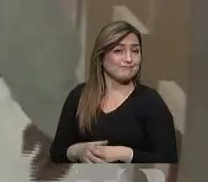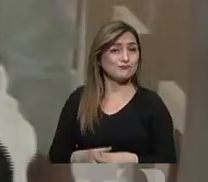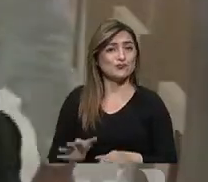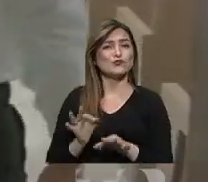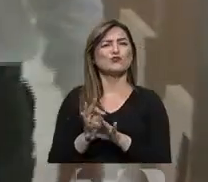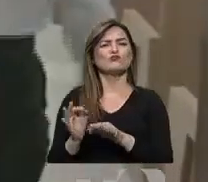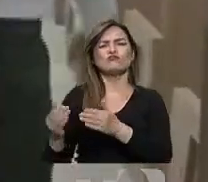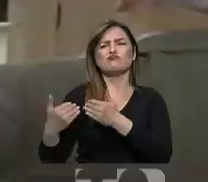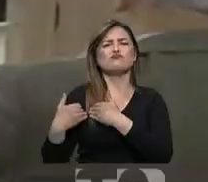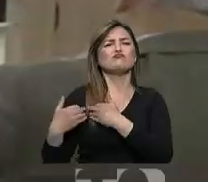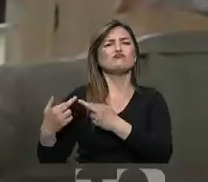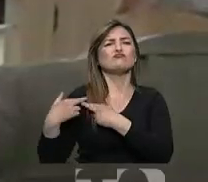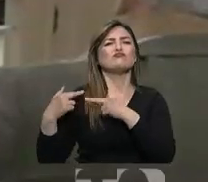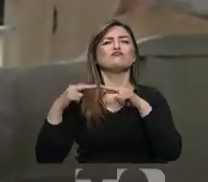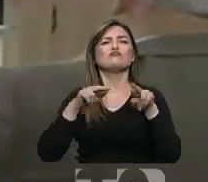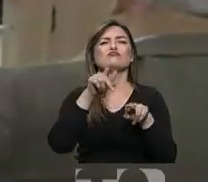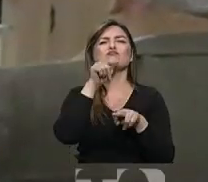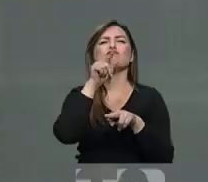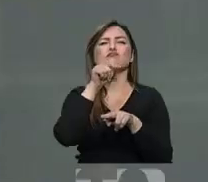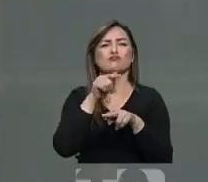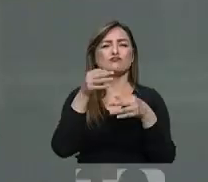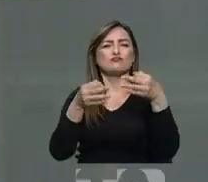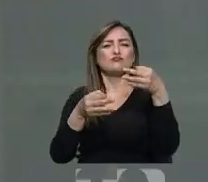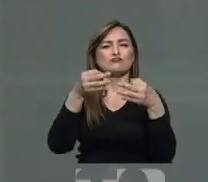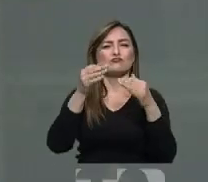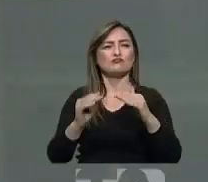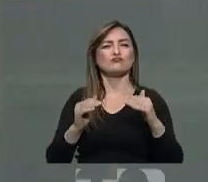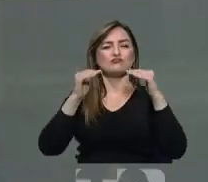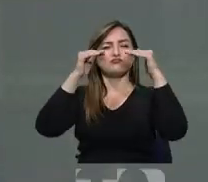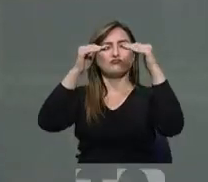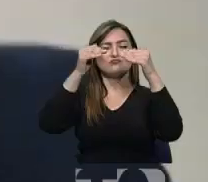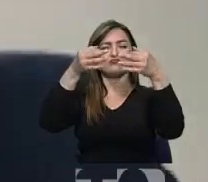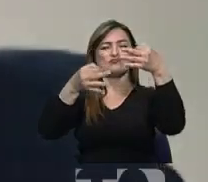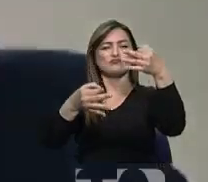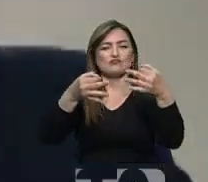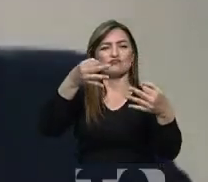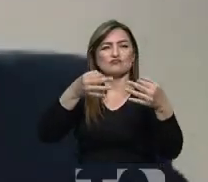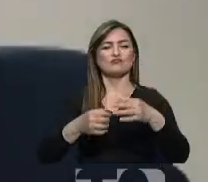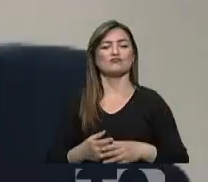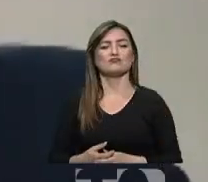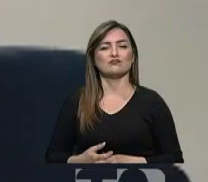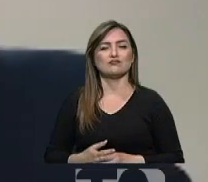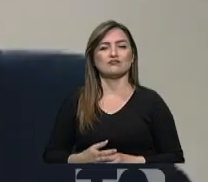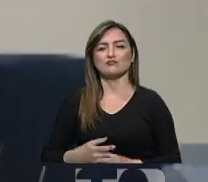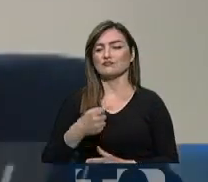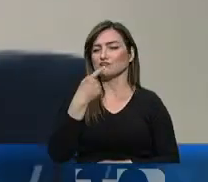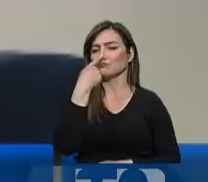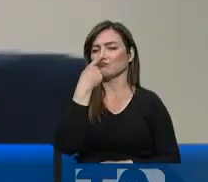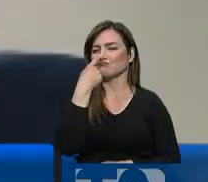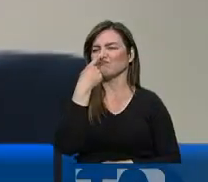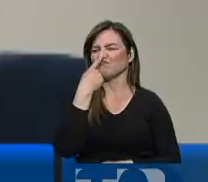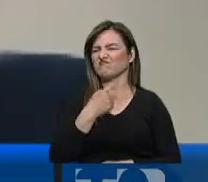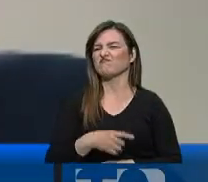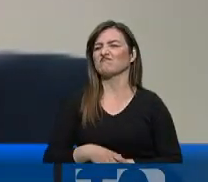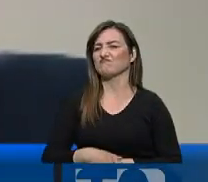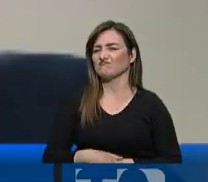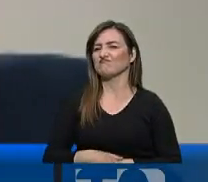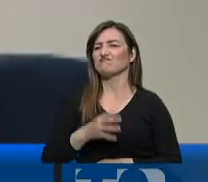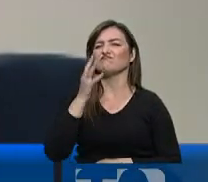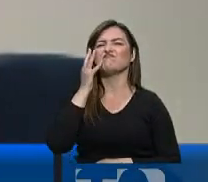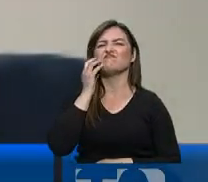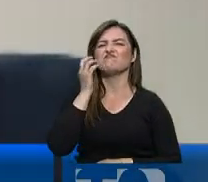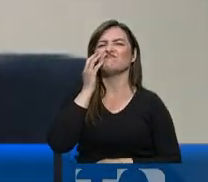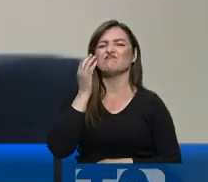esas funciones las ejercía la entonces Corte Suprema de Justicia. Es interesante, vista la experiencia que hemos